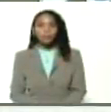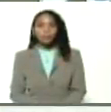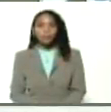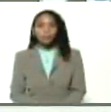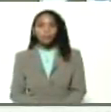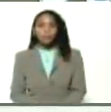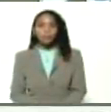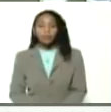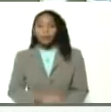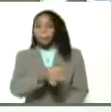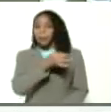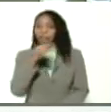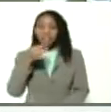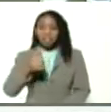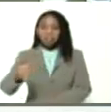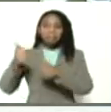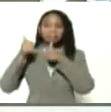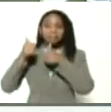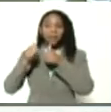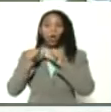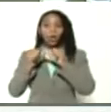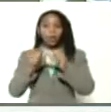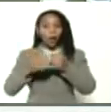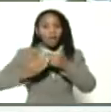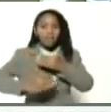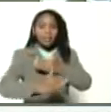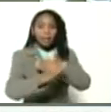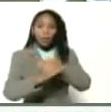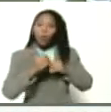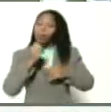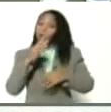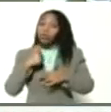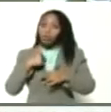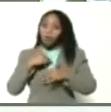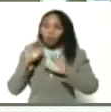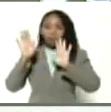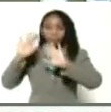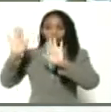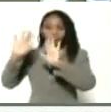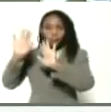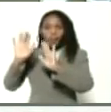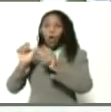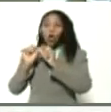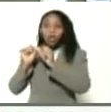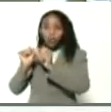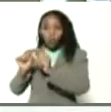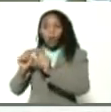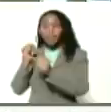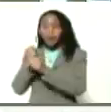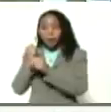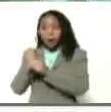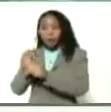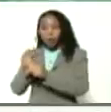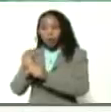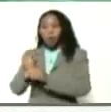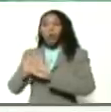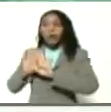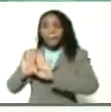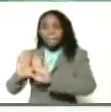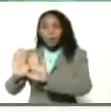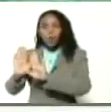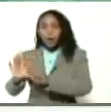...excelente, muy bien, hay que seguir avanzando, bueno, me despido de ustedes, sigan trabajando con empuje,